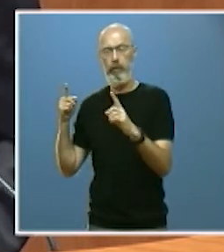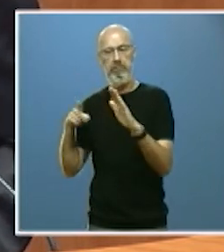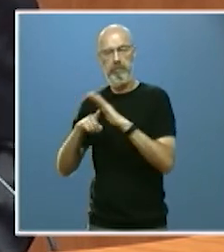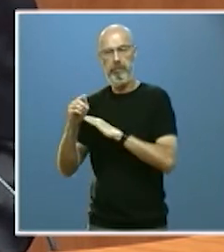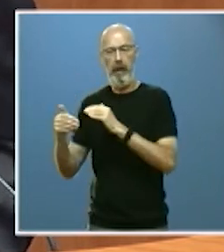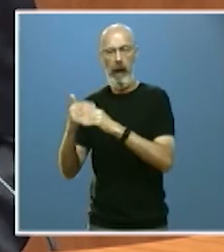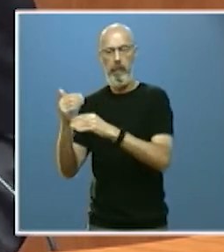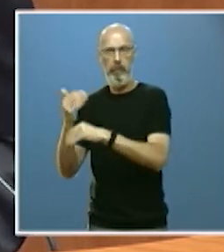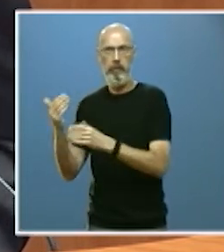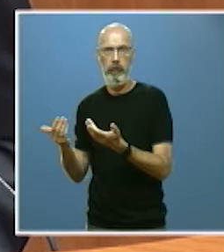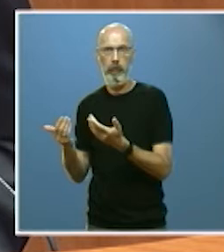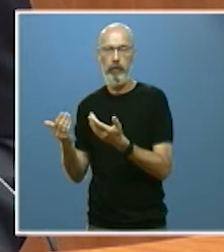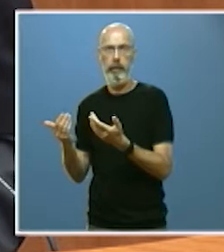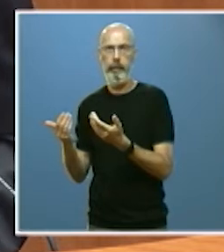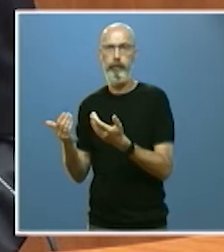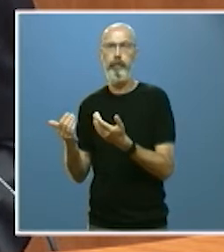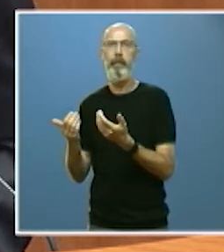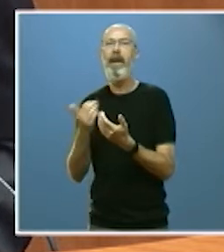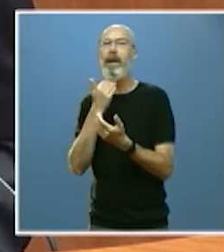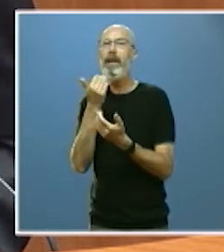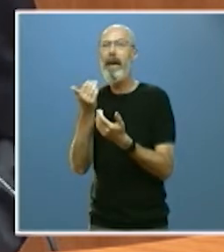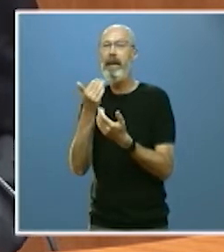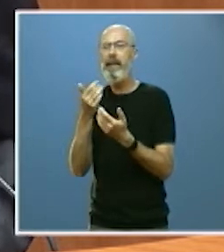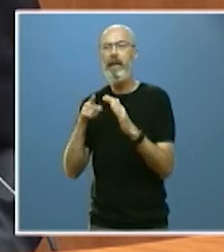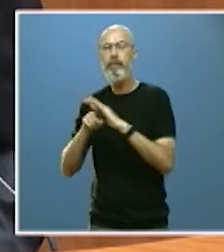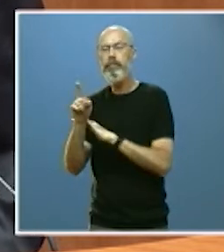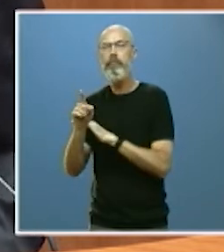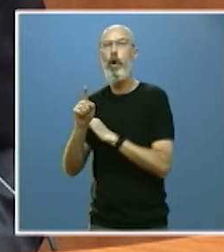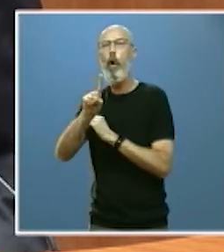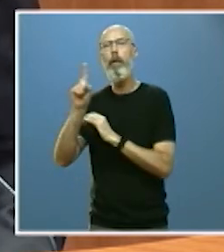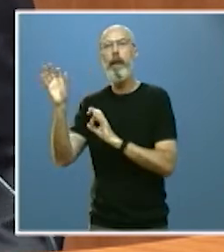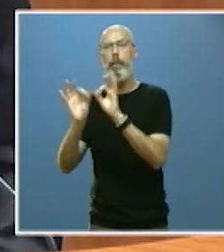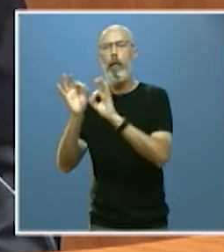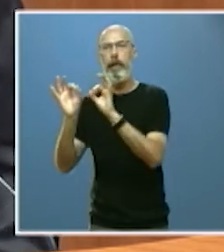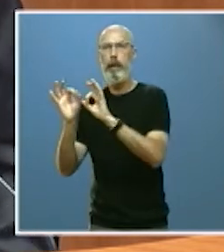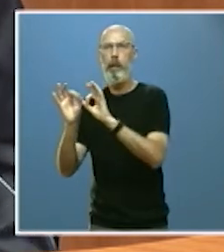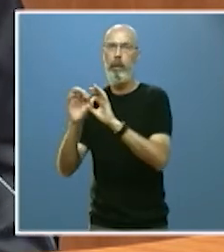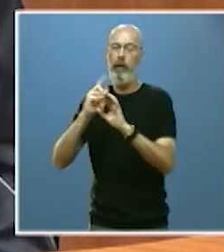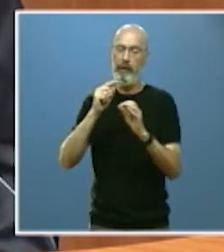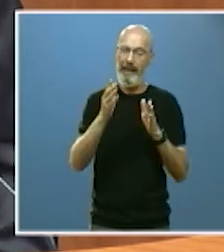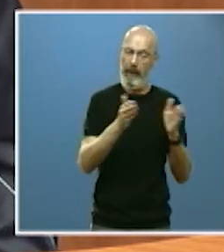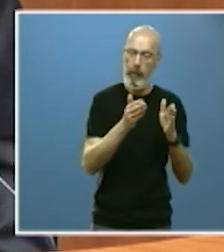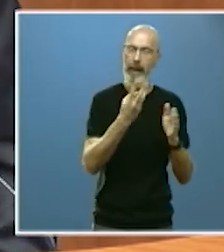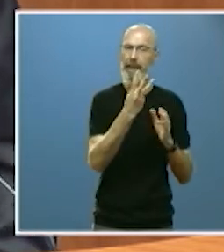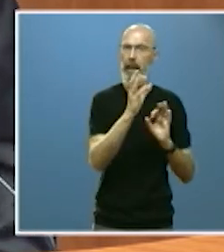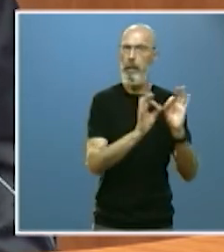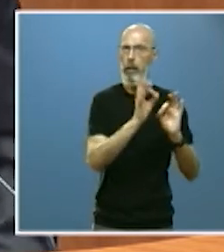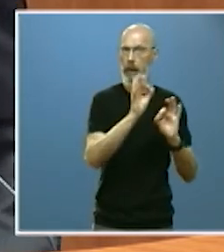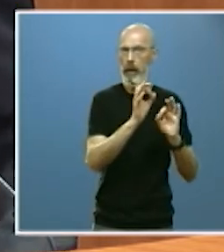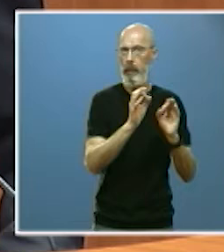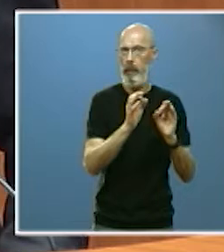que los temporales. En concreto, casi al triple, un 11% frente al 3,9%. Por último,